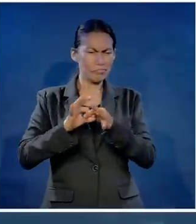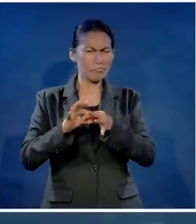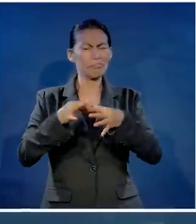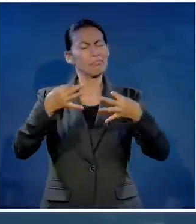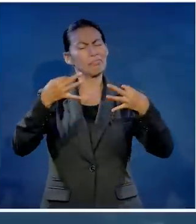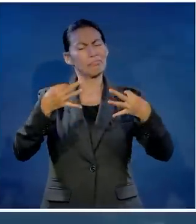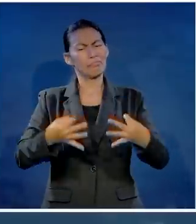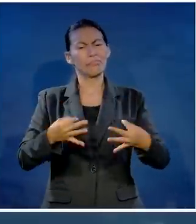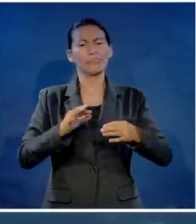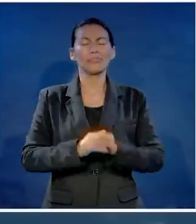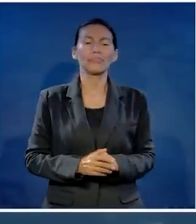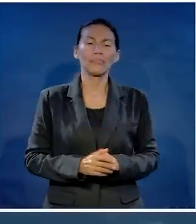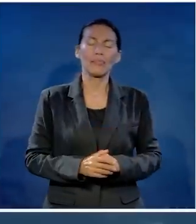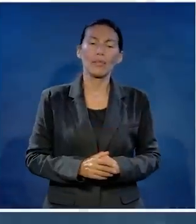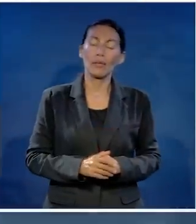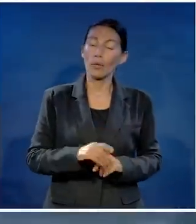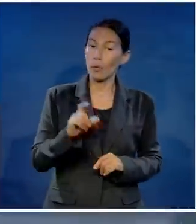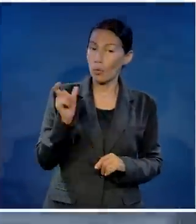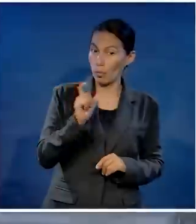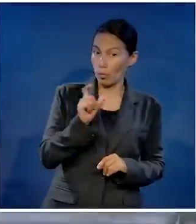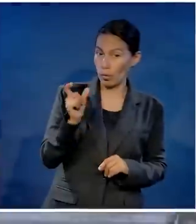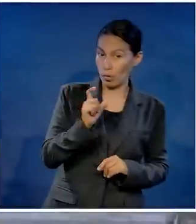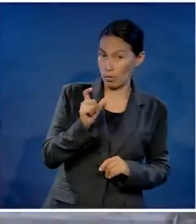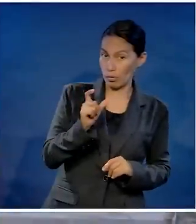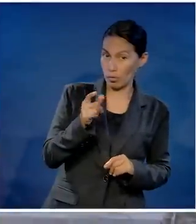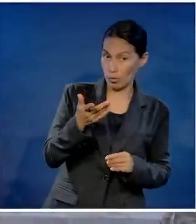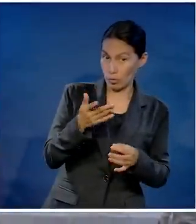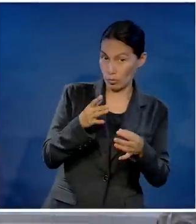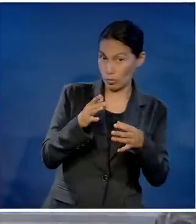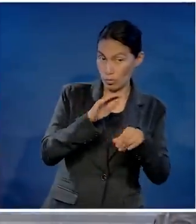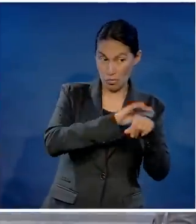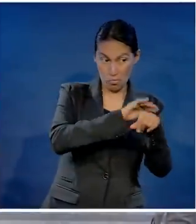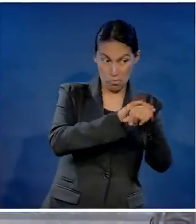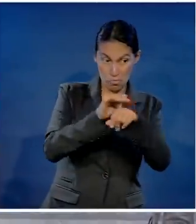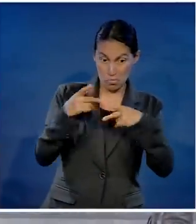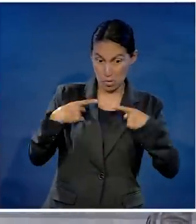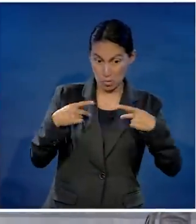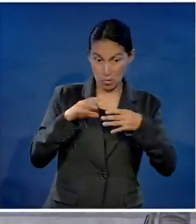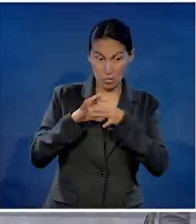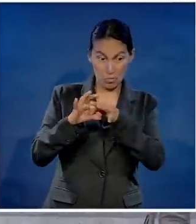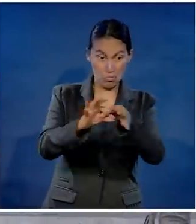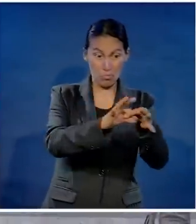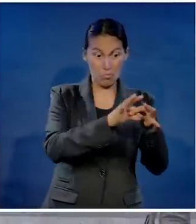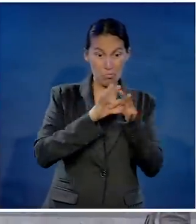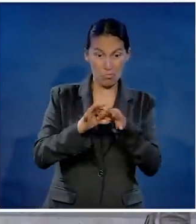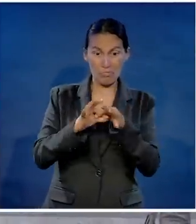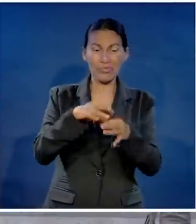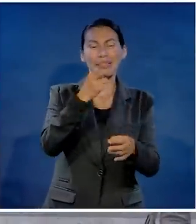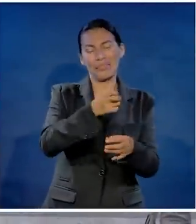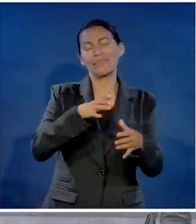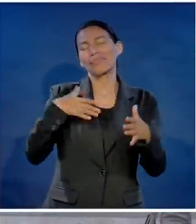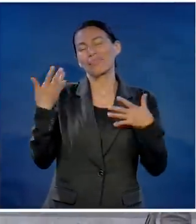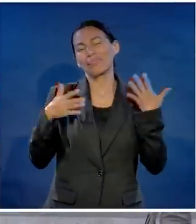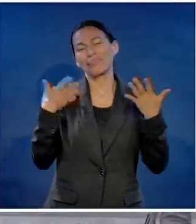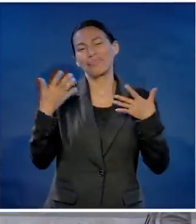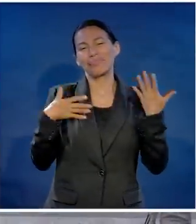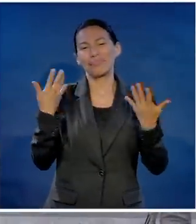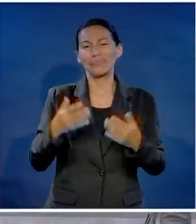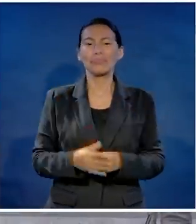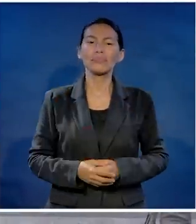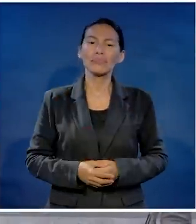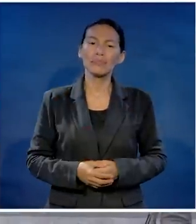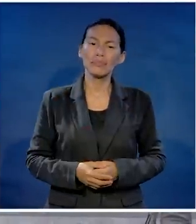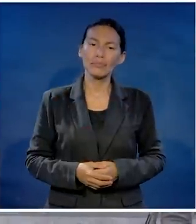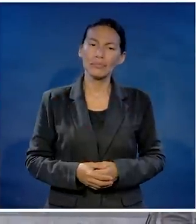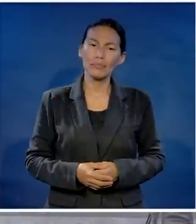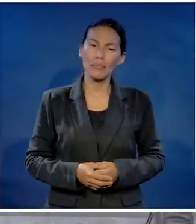Interpersonales. ¿Qué tan sanas son sus relaciones? Y entonces usted sabrá qué tan feliz es